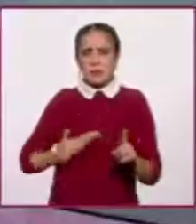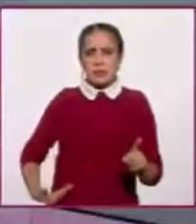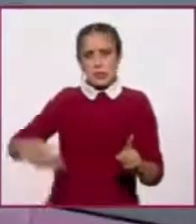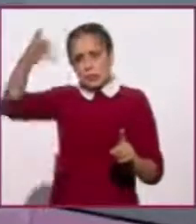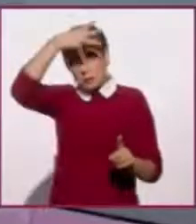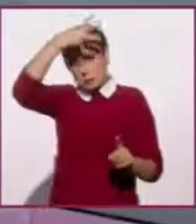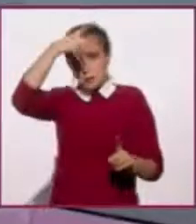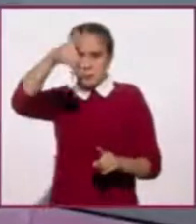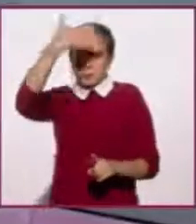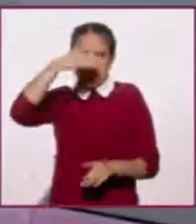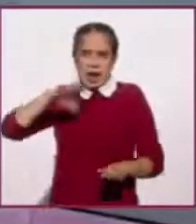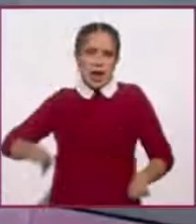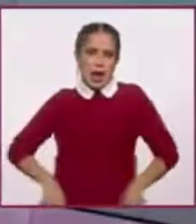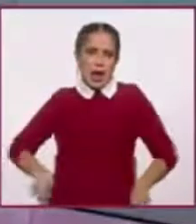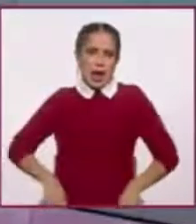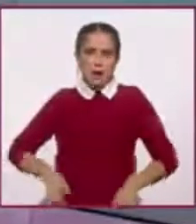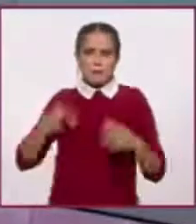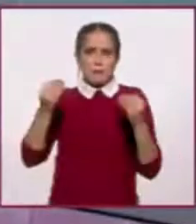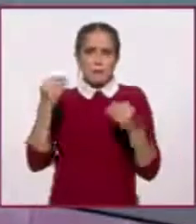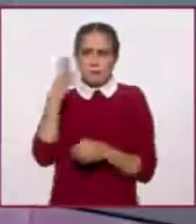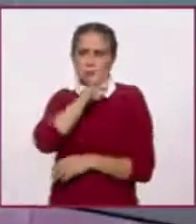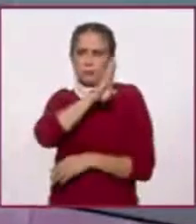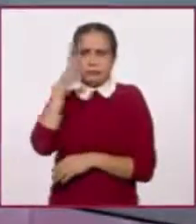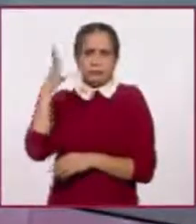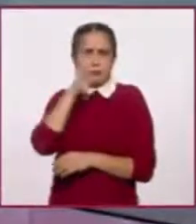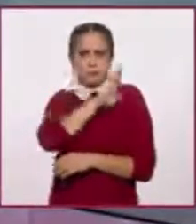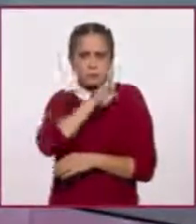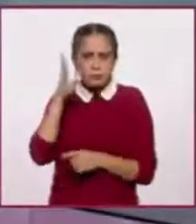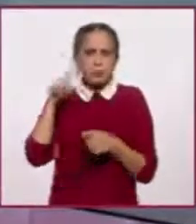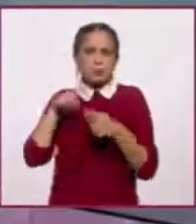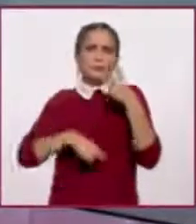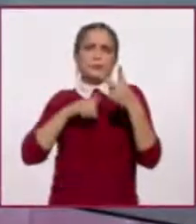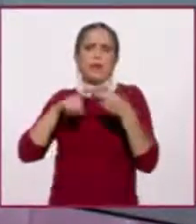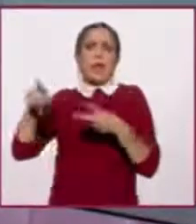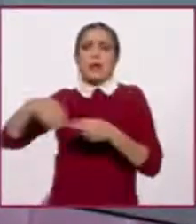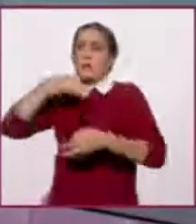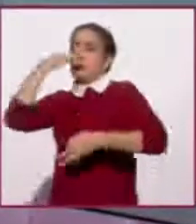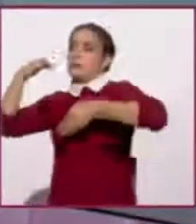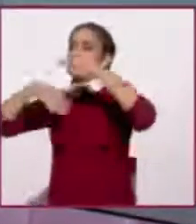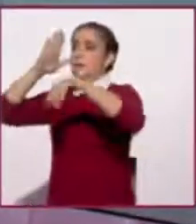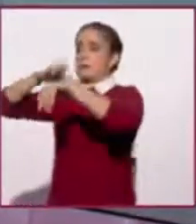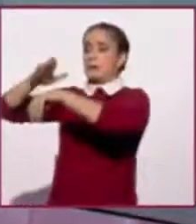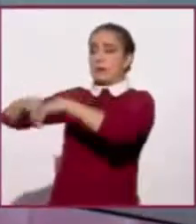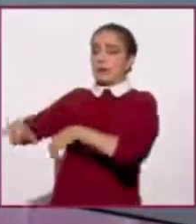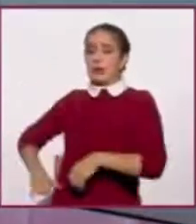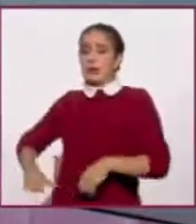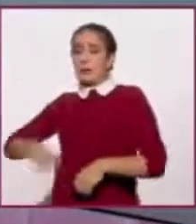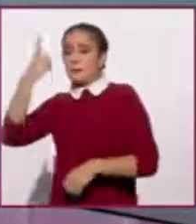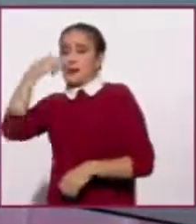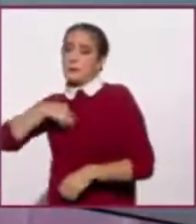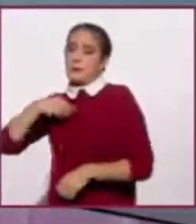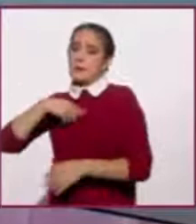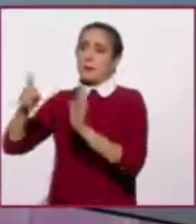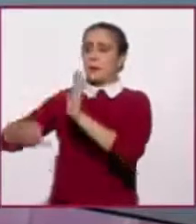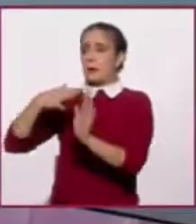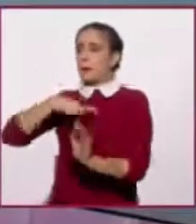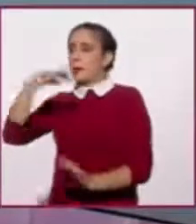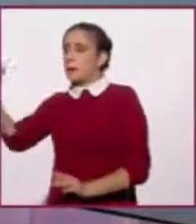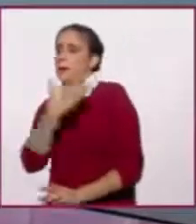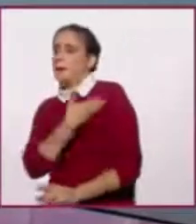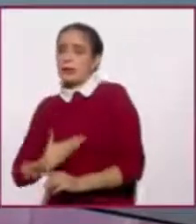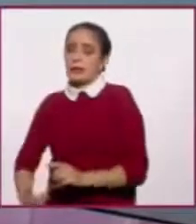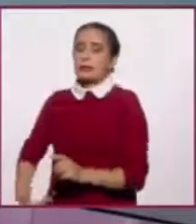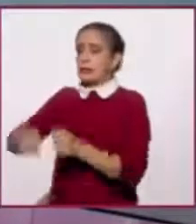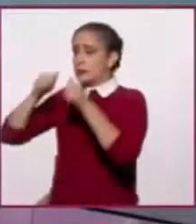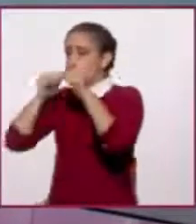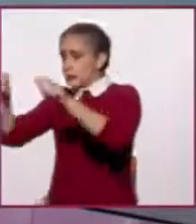predecible, tiene por delante lo que es esta campaña presidencial, pero de este lado, y en el marco de lo que fue el contexto, pues, la gente